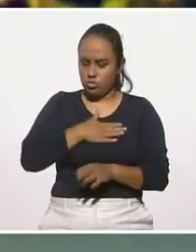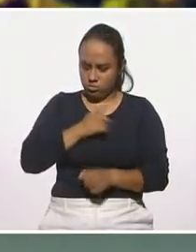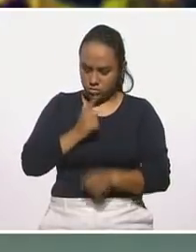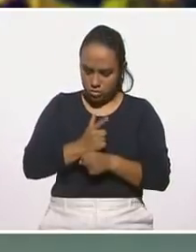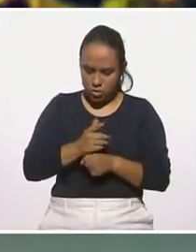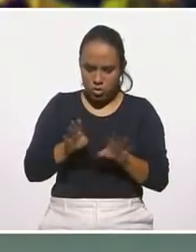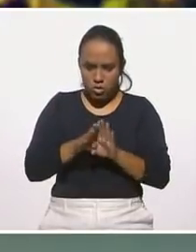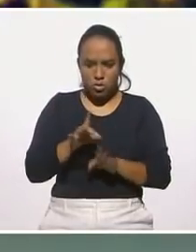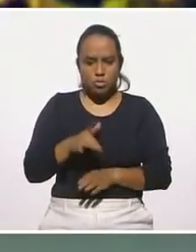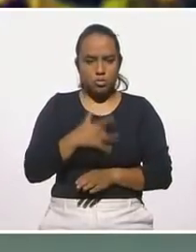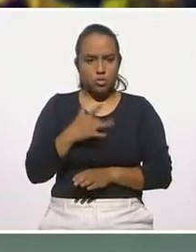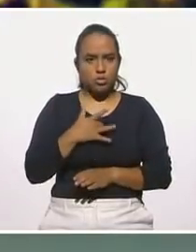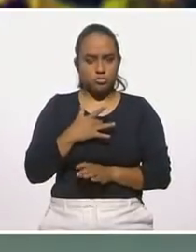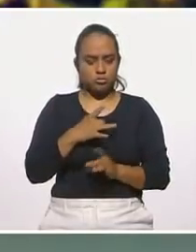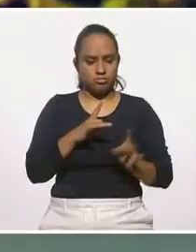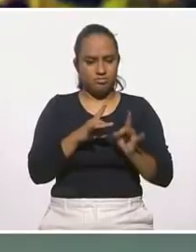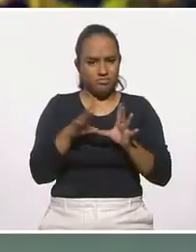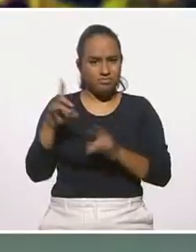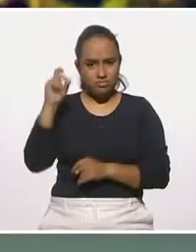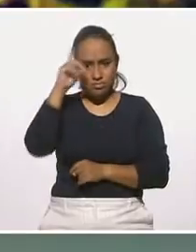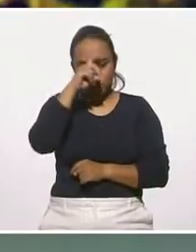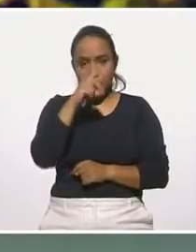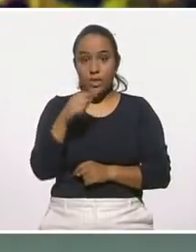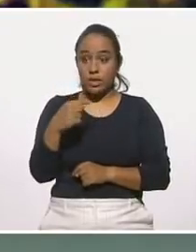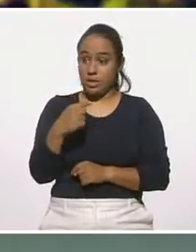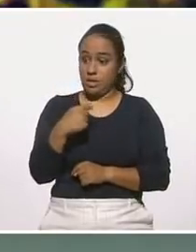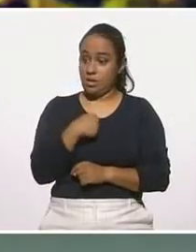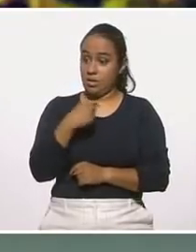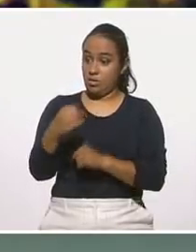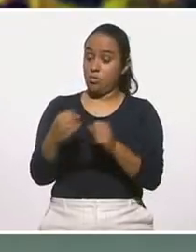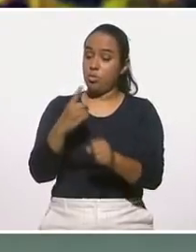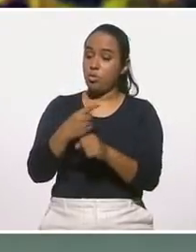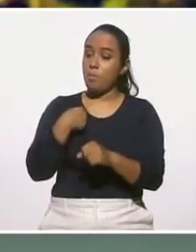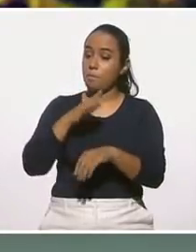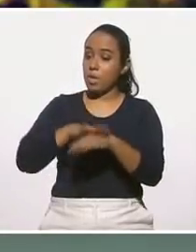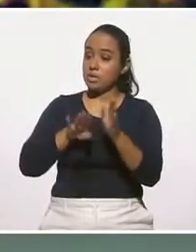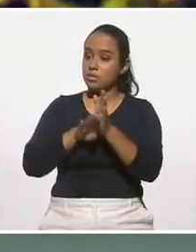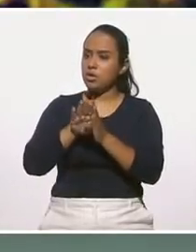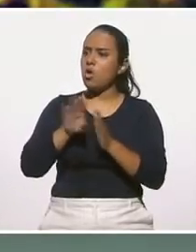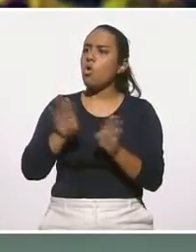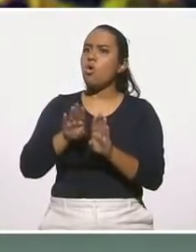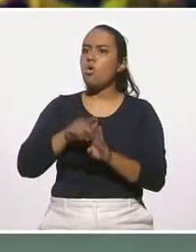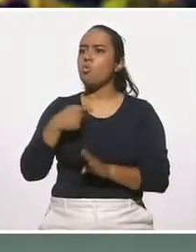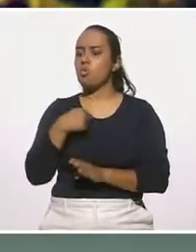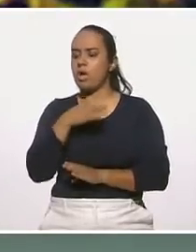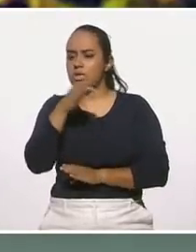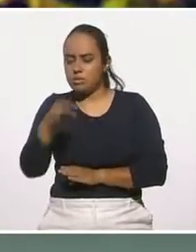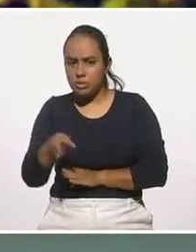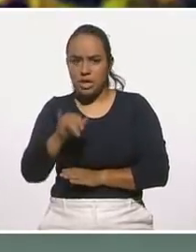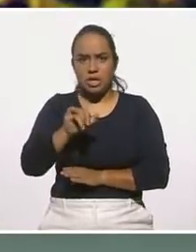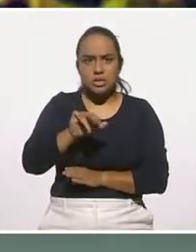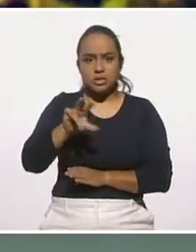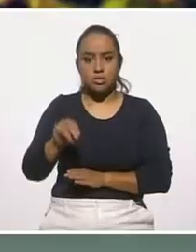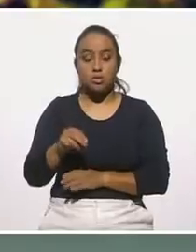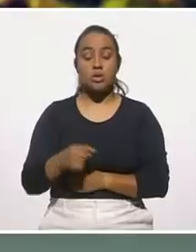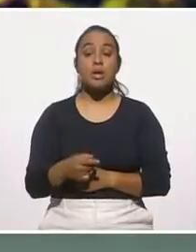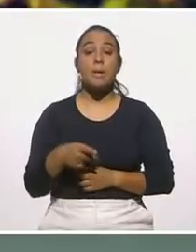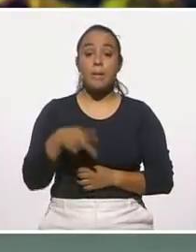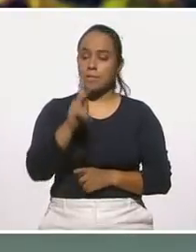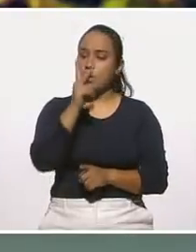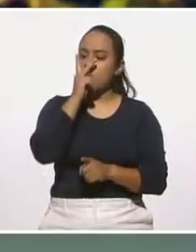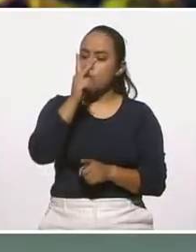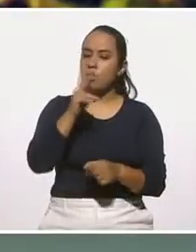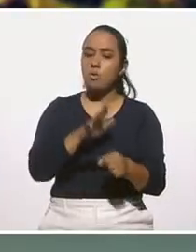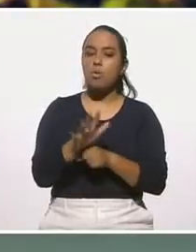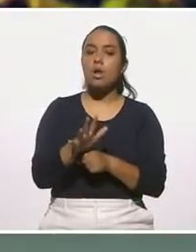yo ante esos desafíos que se están dando, y cómo soy yo ante esas oportunidades de crecimiento que también se están dando. Tengo que, la palabra y realmente tenemos que hacer